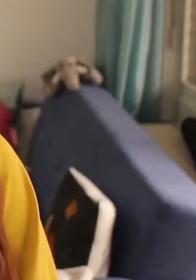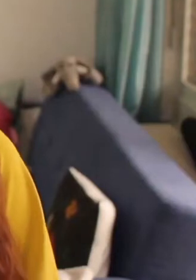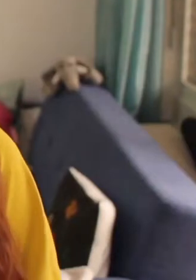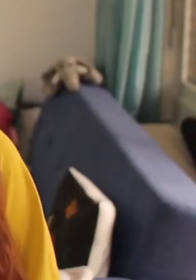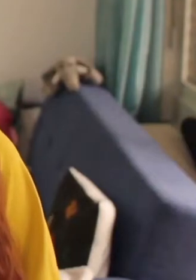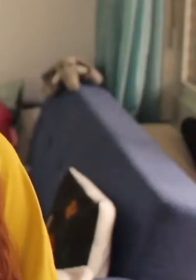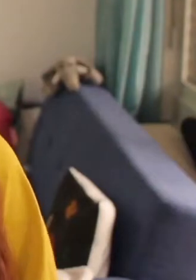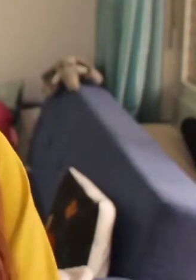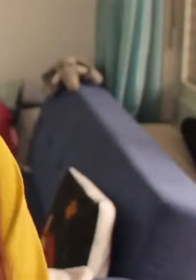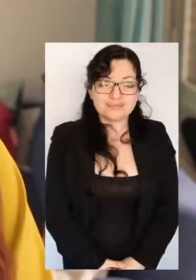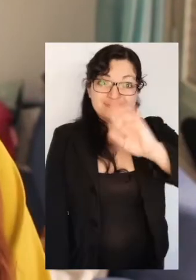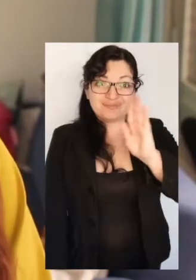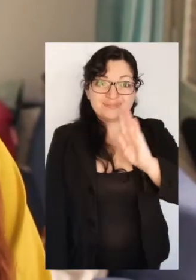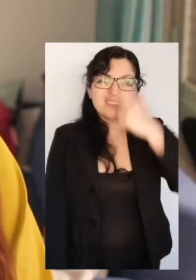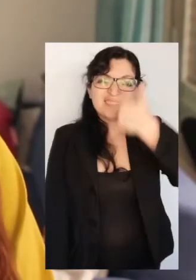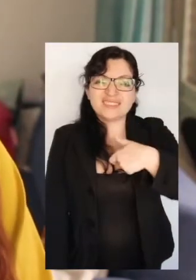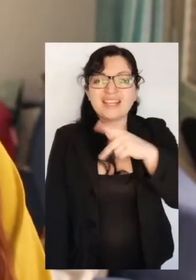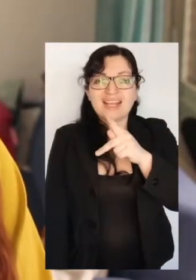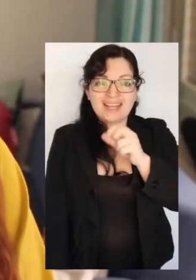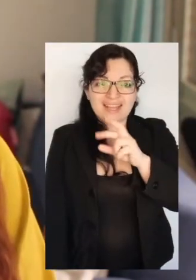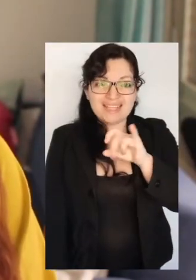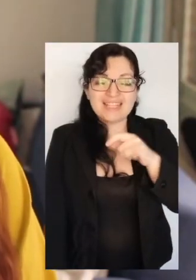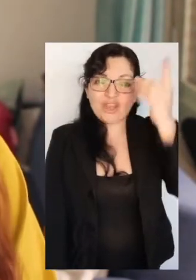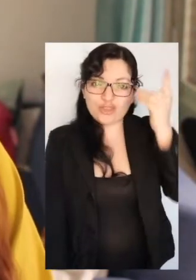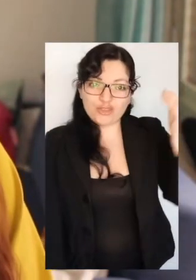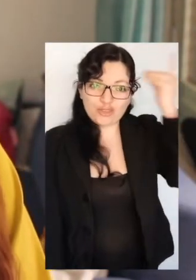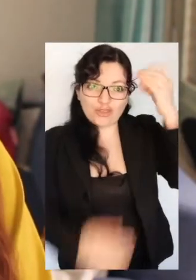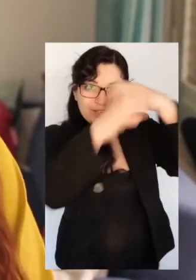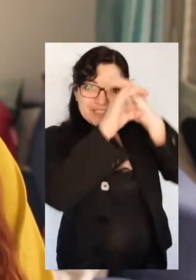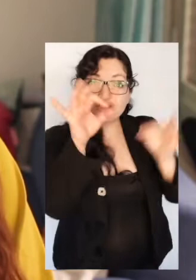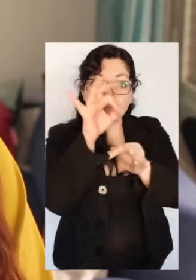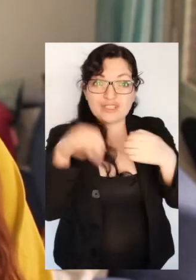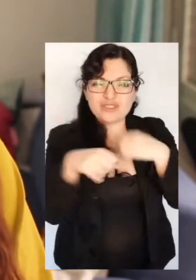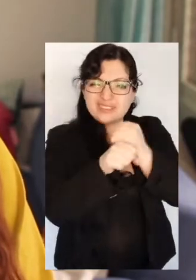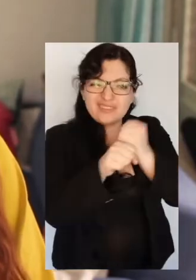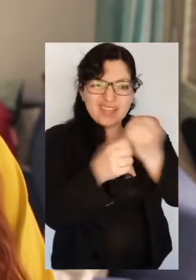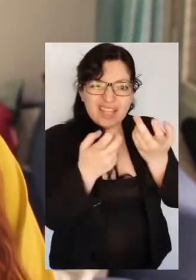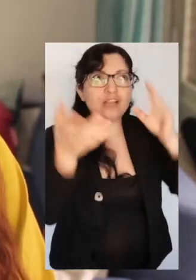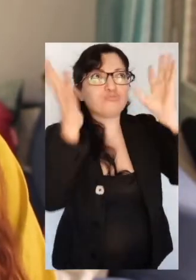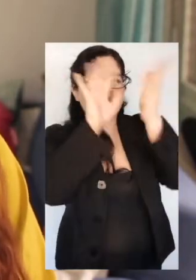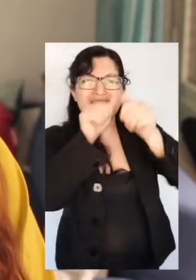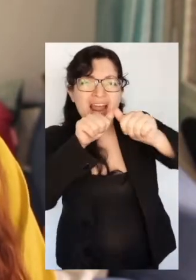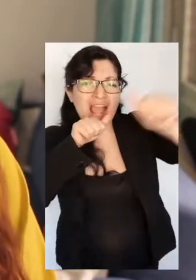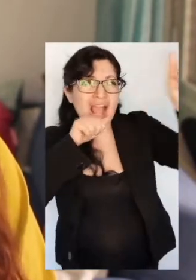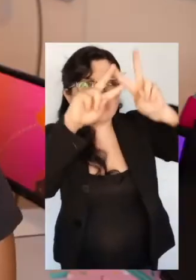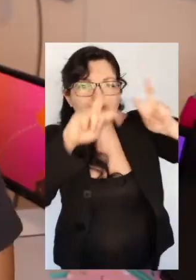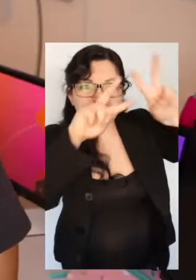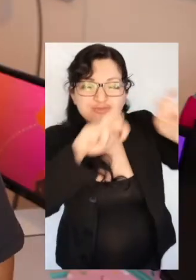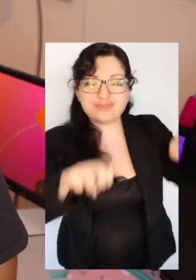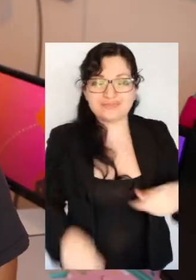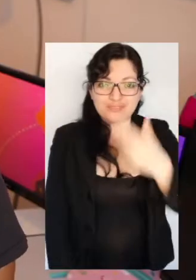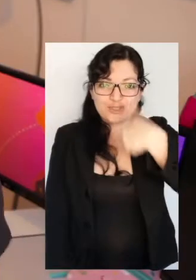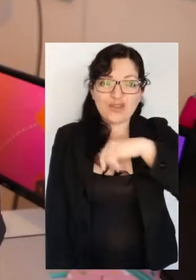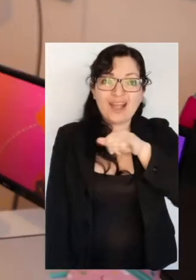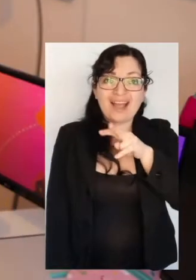Hola, soy Karina, doctora en astrofísica y me dedico a investigar galaxias muy muy lejanas. Soy